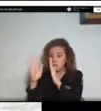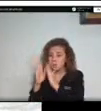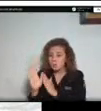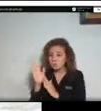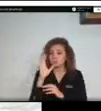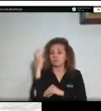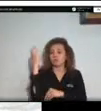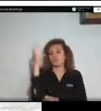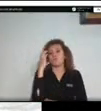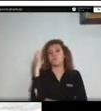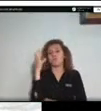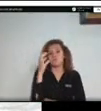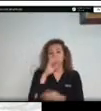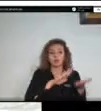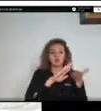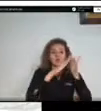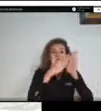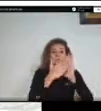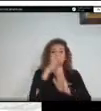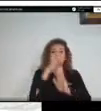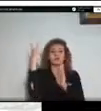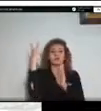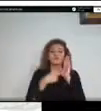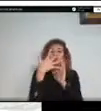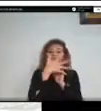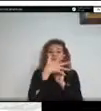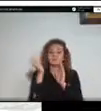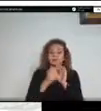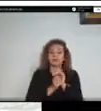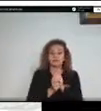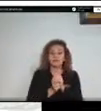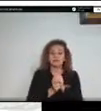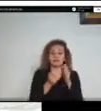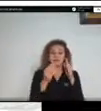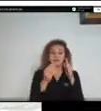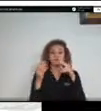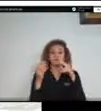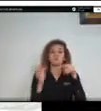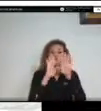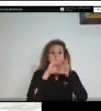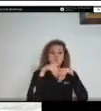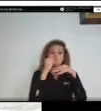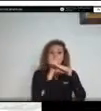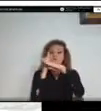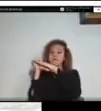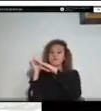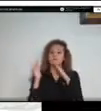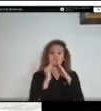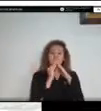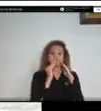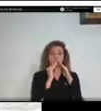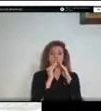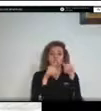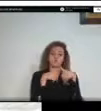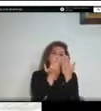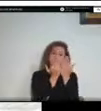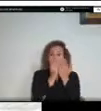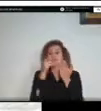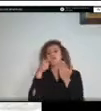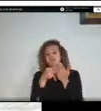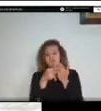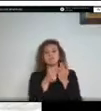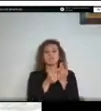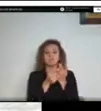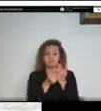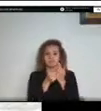.500 comunidades 800 instituciones educativas y 248 consejos territoriales para la gestión de riesgo dentro de